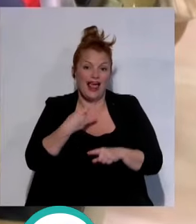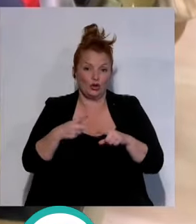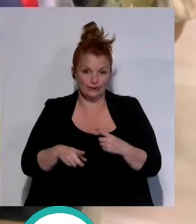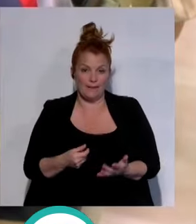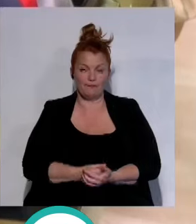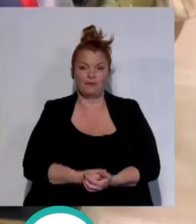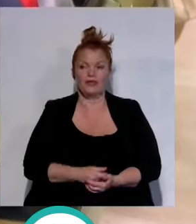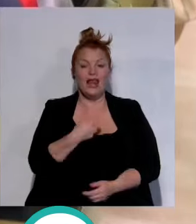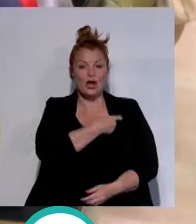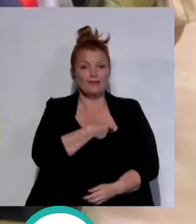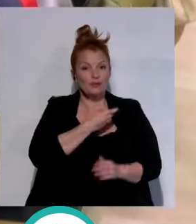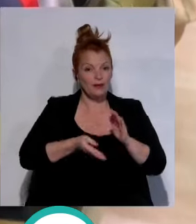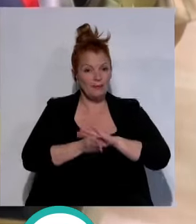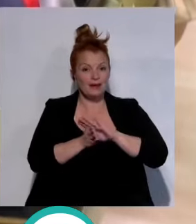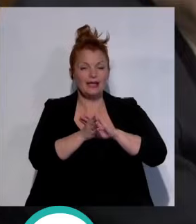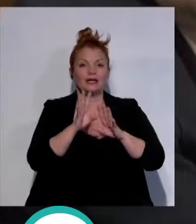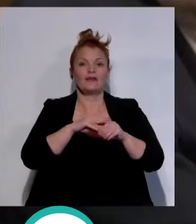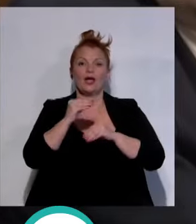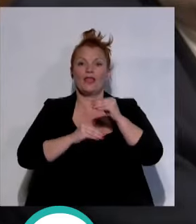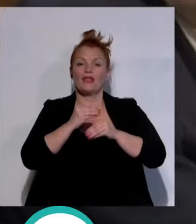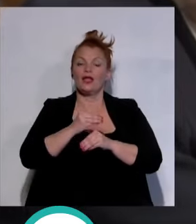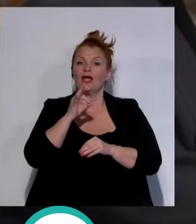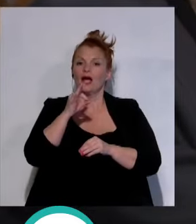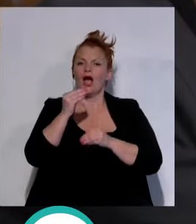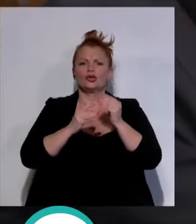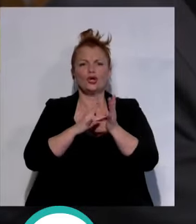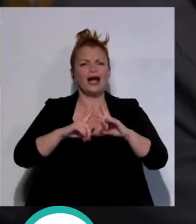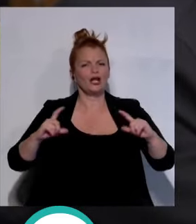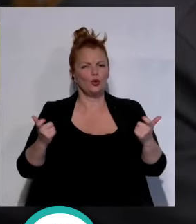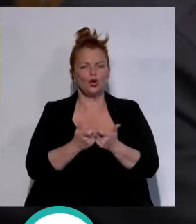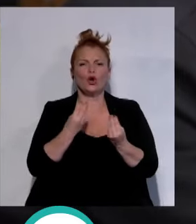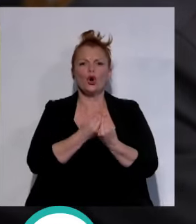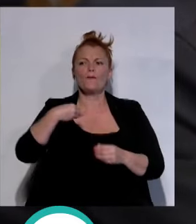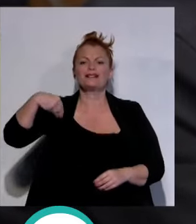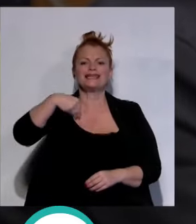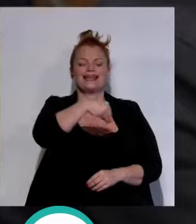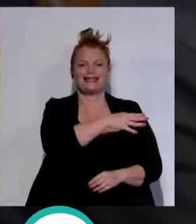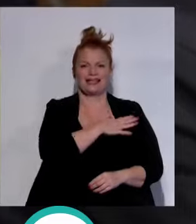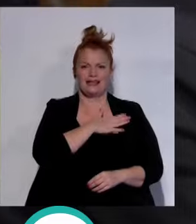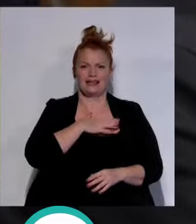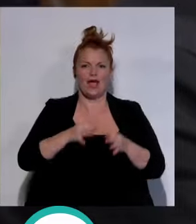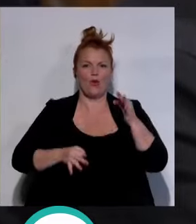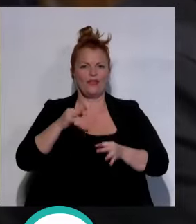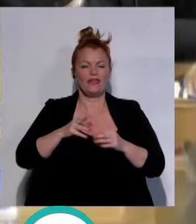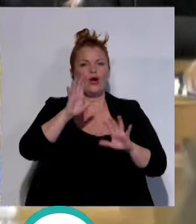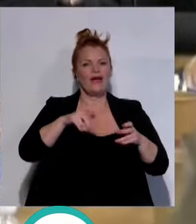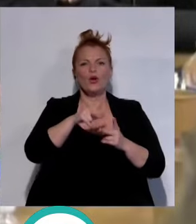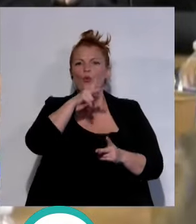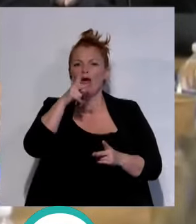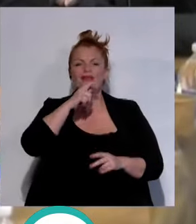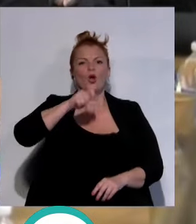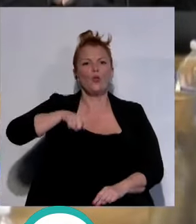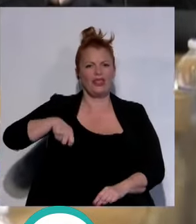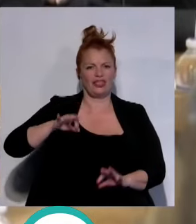permanente del consejo general del poder judicial ha mantenido una reunión con los presidentes de las audiencias de Cádiz y Huelva y sus jueces